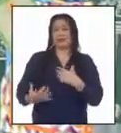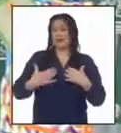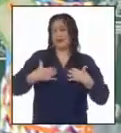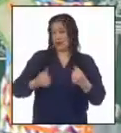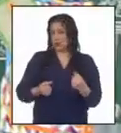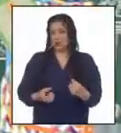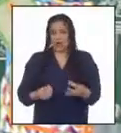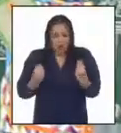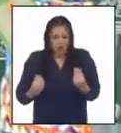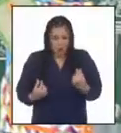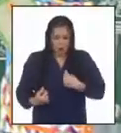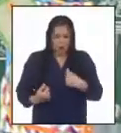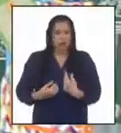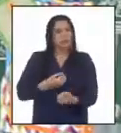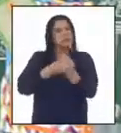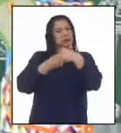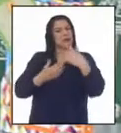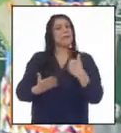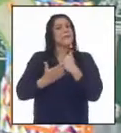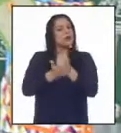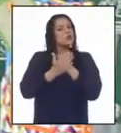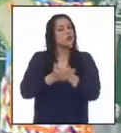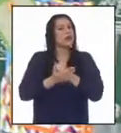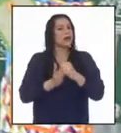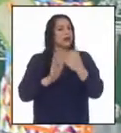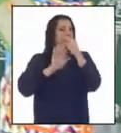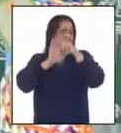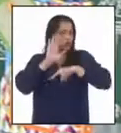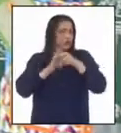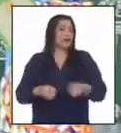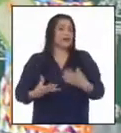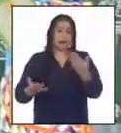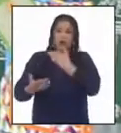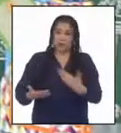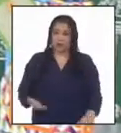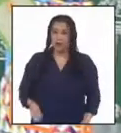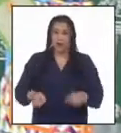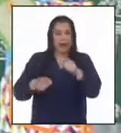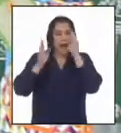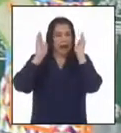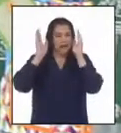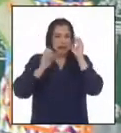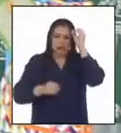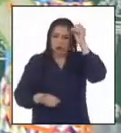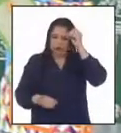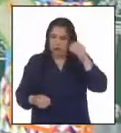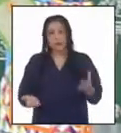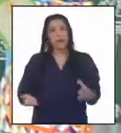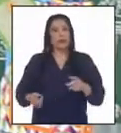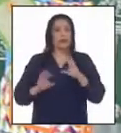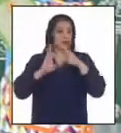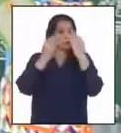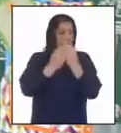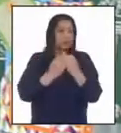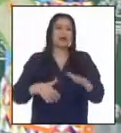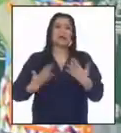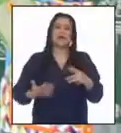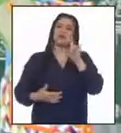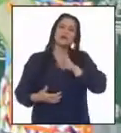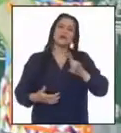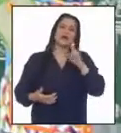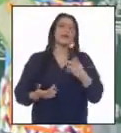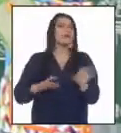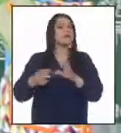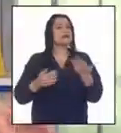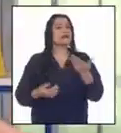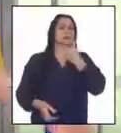¿Cómo estamos participando para contribuir con dichas acciones? Escucha muy atento a sus opiniones, ya que te servirán para lograr un